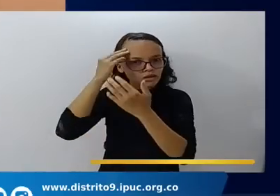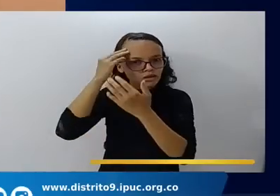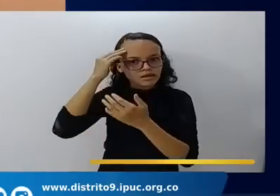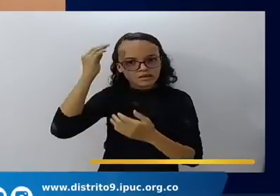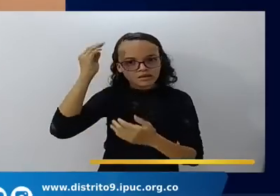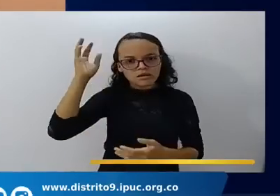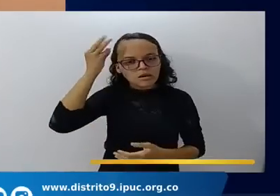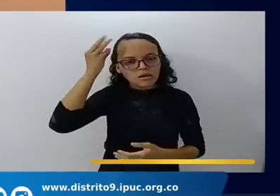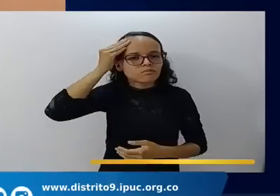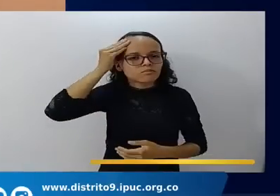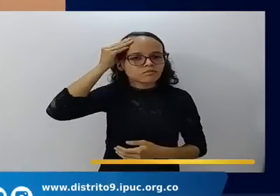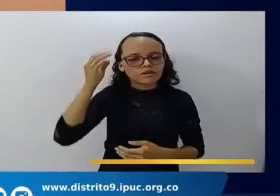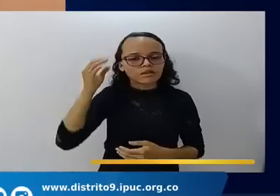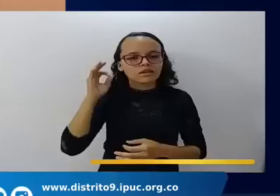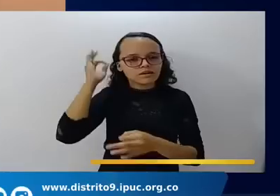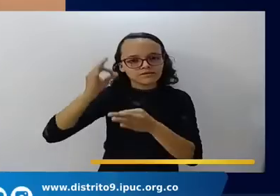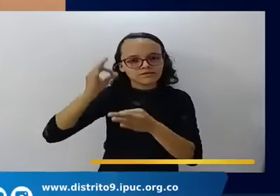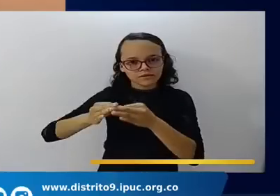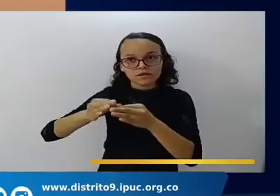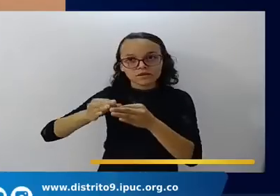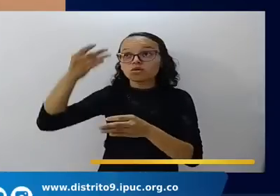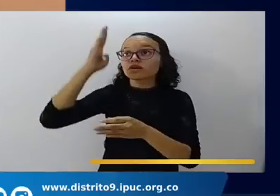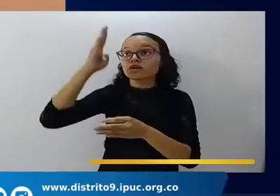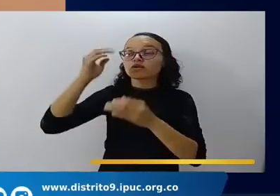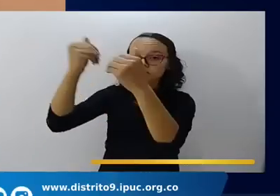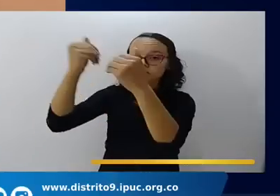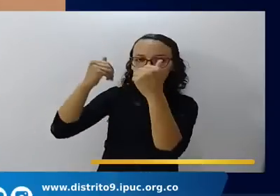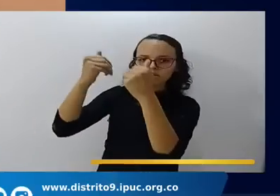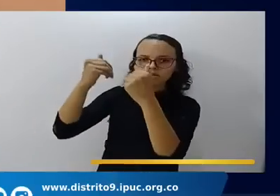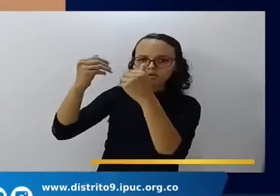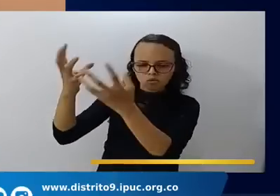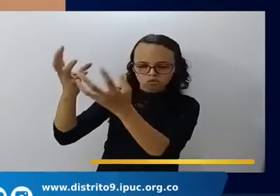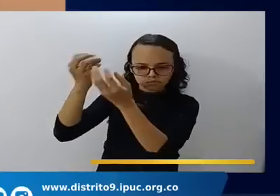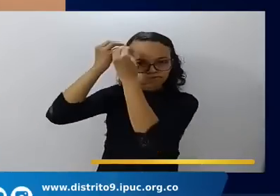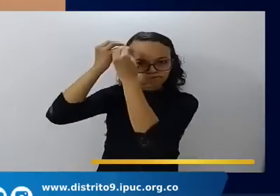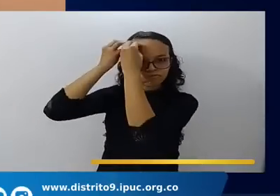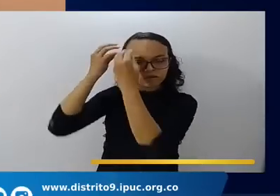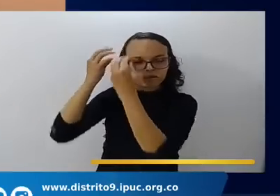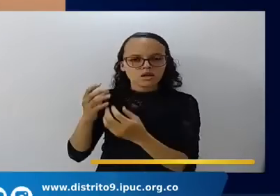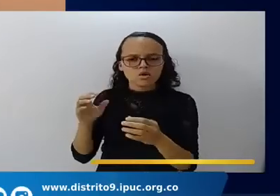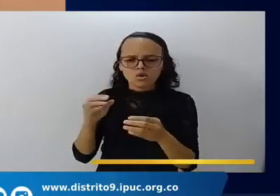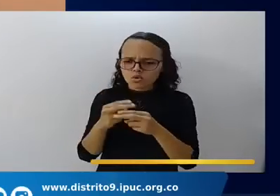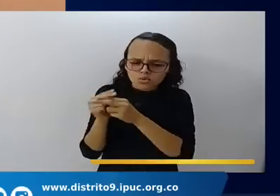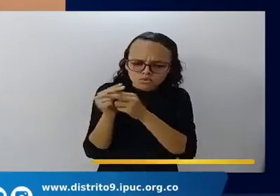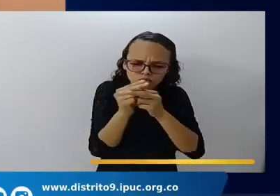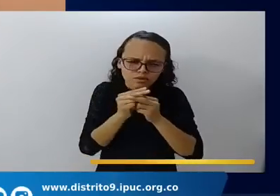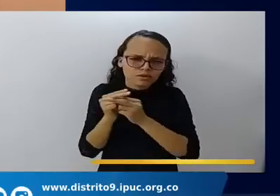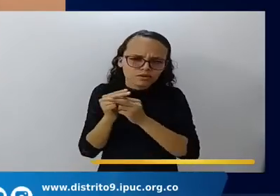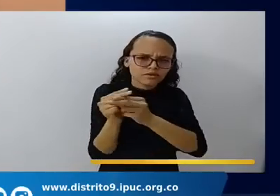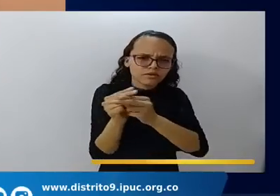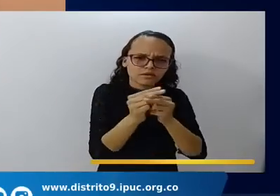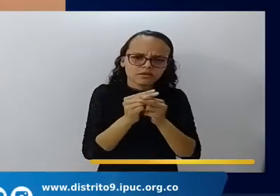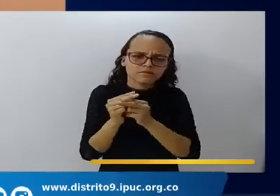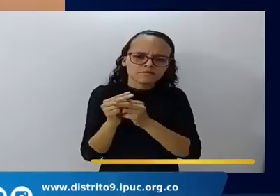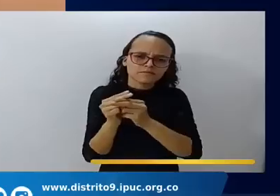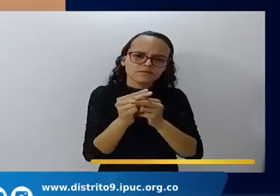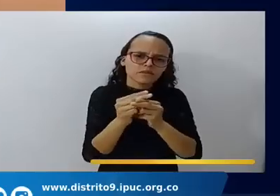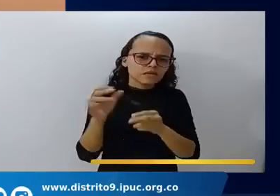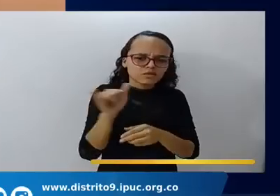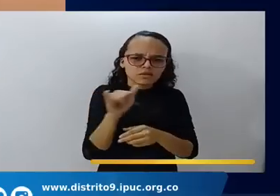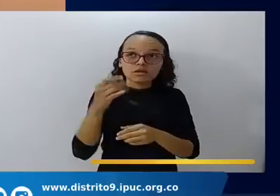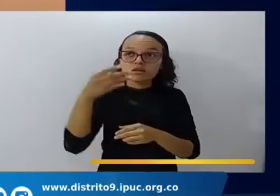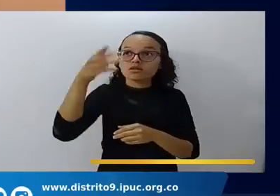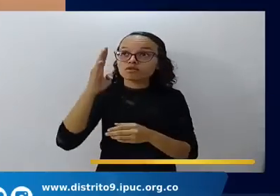Dios me enseñó, lo que Dios me reveló, no lo alteré, no lo alteré. Así como Él me confió la fe